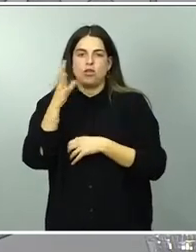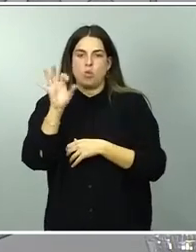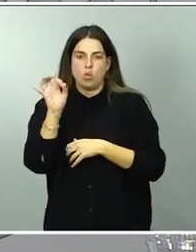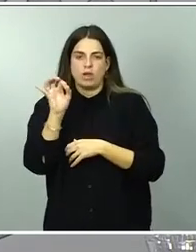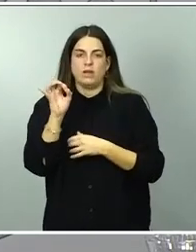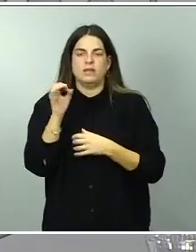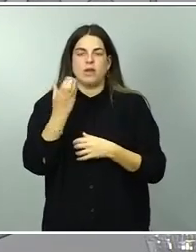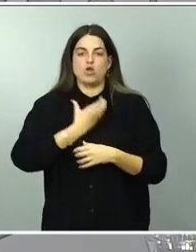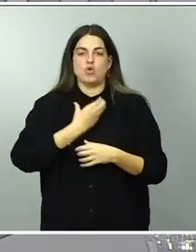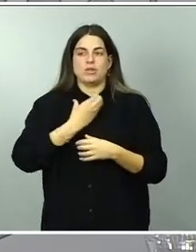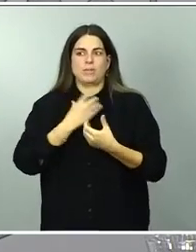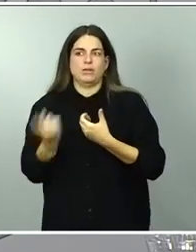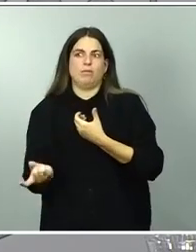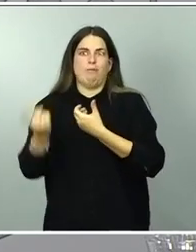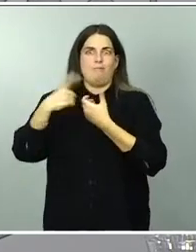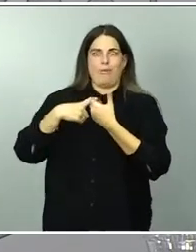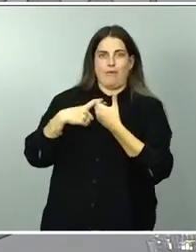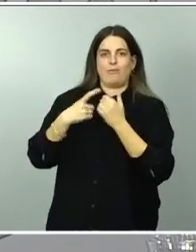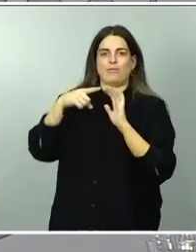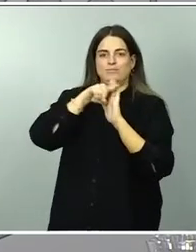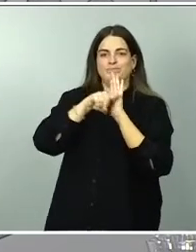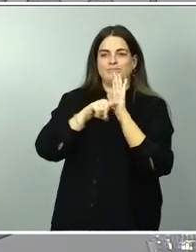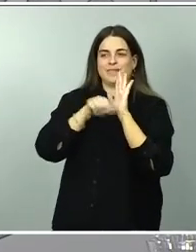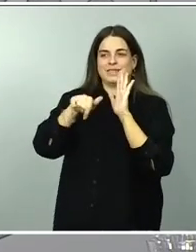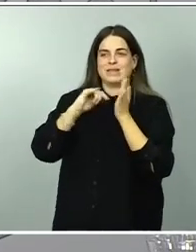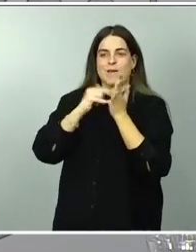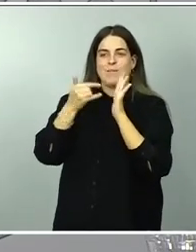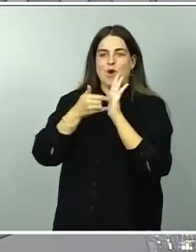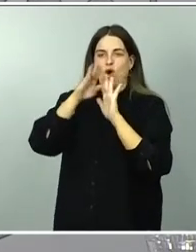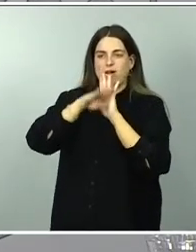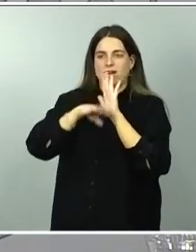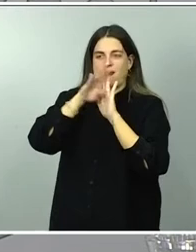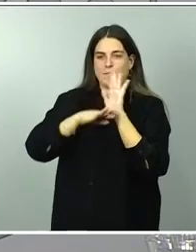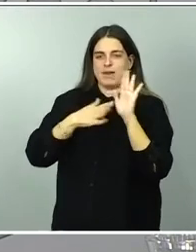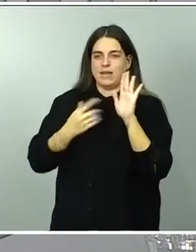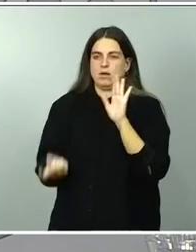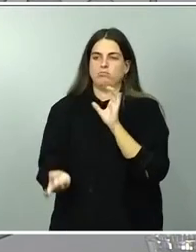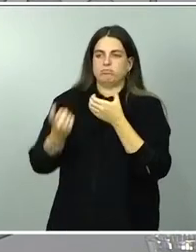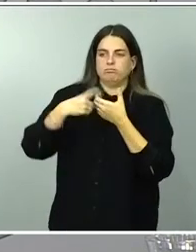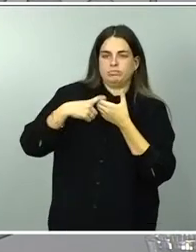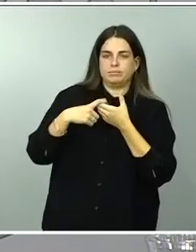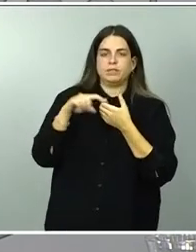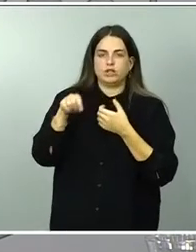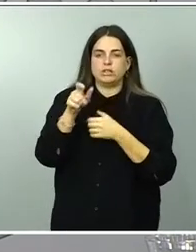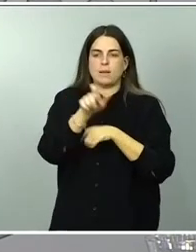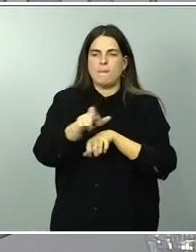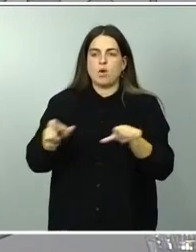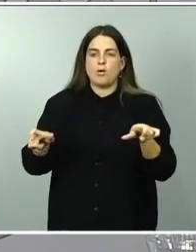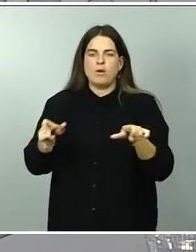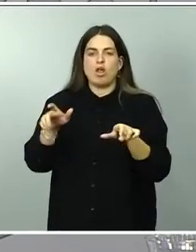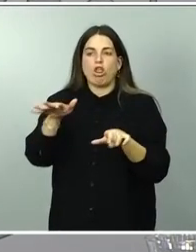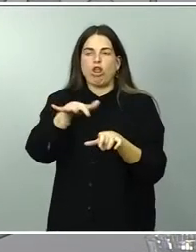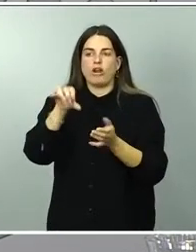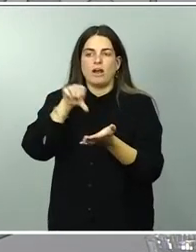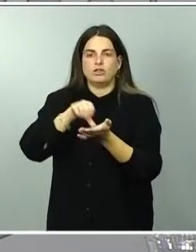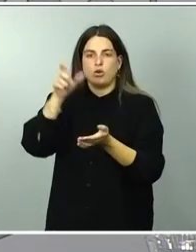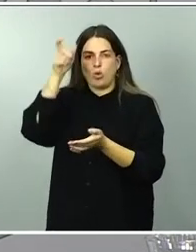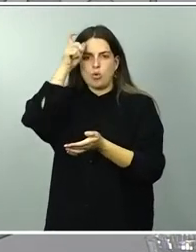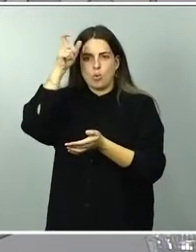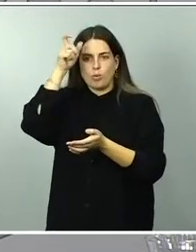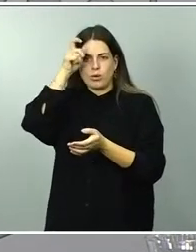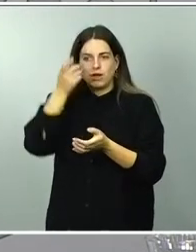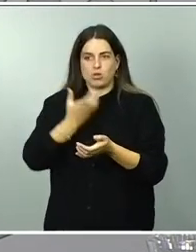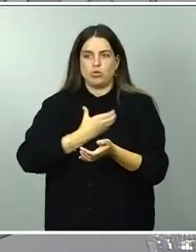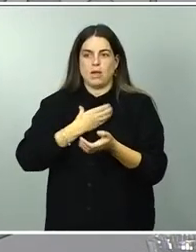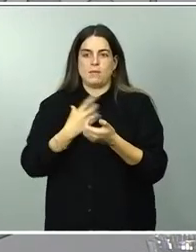que se han suscrito a este programa y, por tanto, un programa que está fijando la población en estos núcleos, en estos ayuntamientos que se han suscrito al